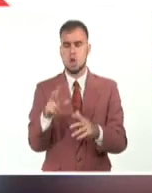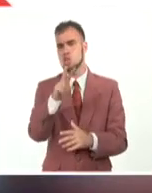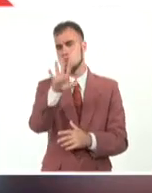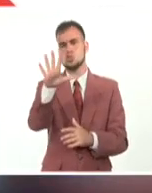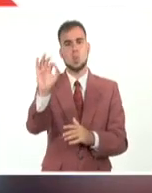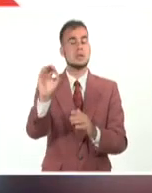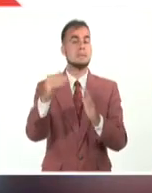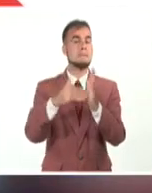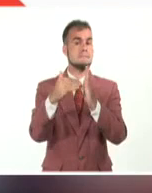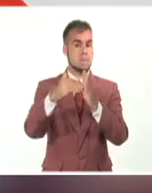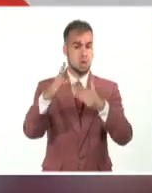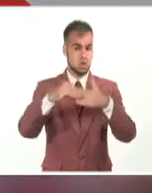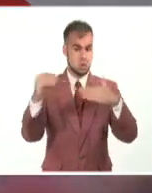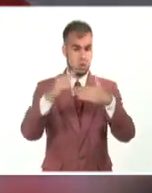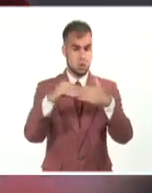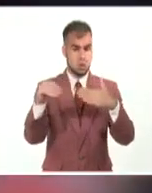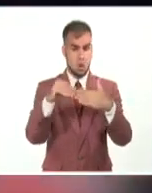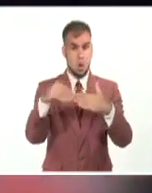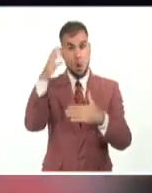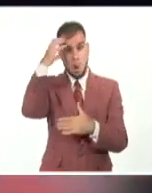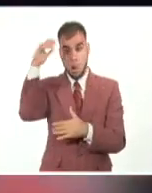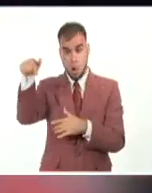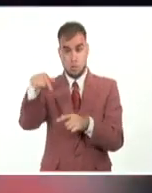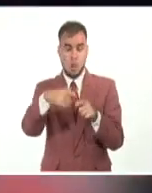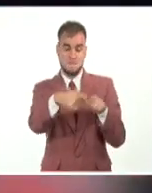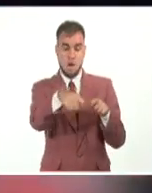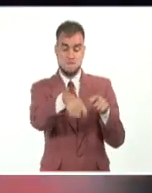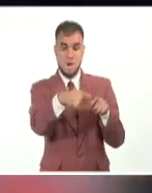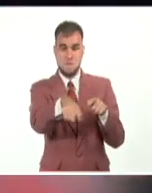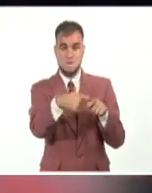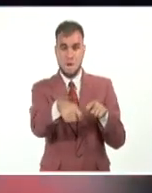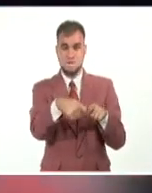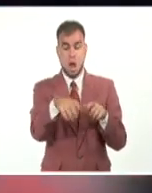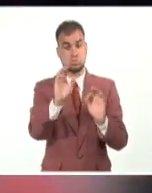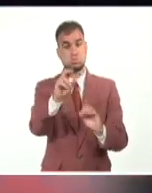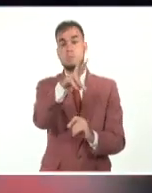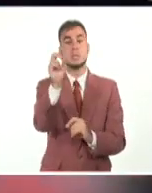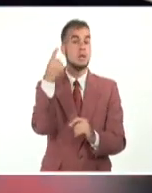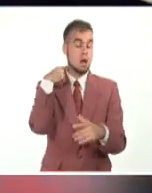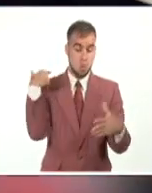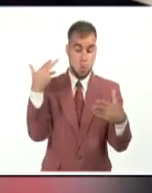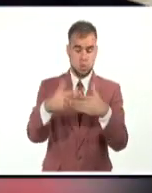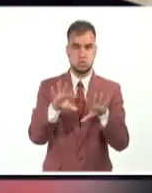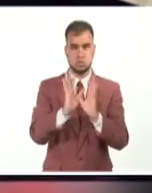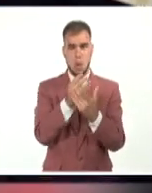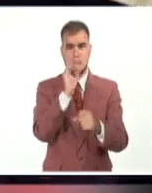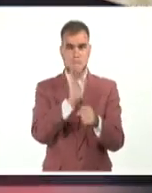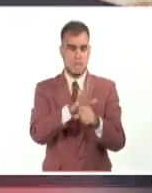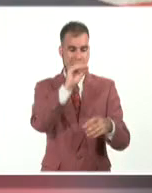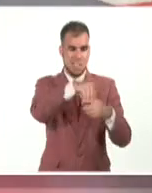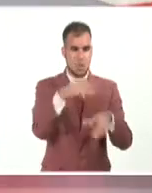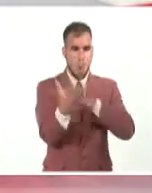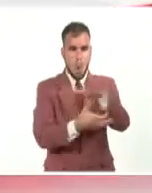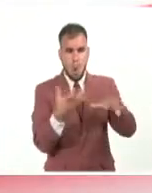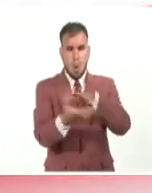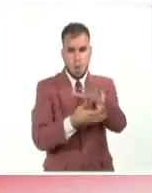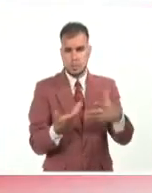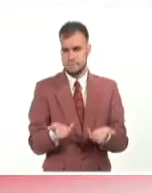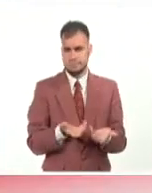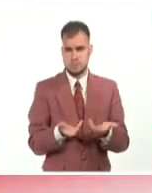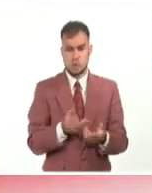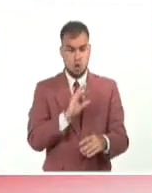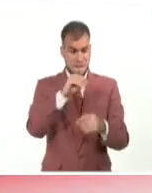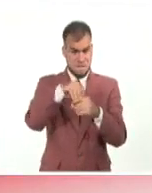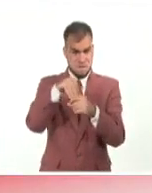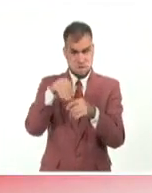de dólares dedicaron las administraciones norteamericanas en las últimas dos décadas para los programas de subversión contra Cuba. Esos fondos,